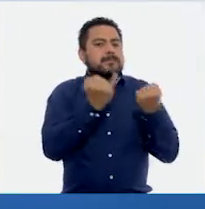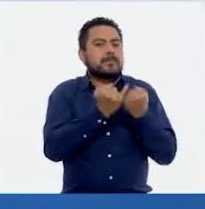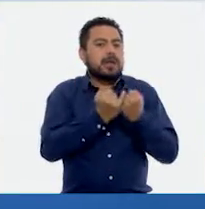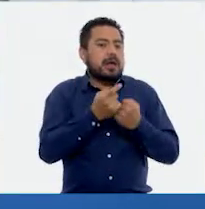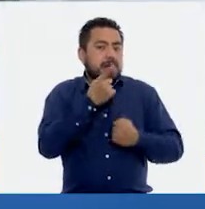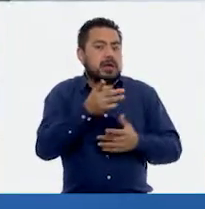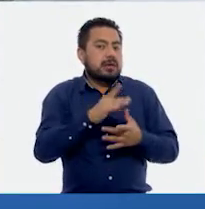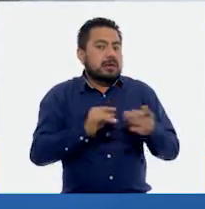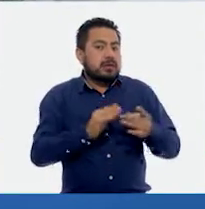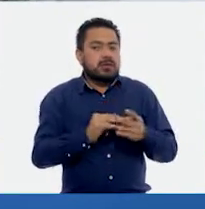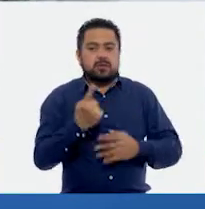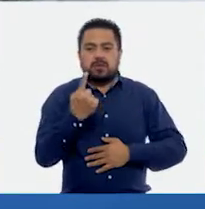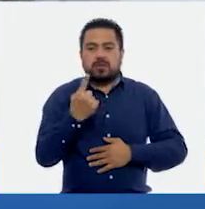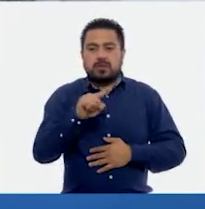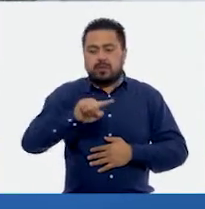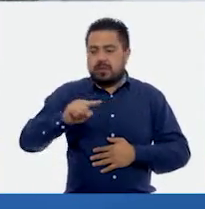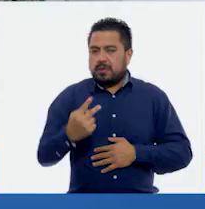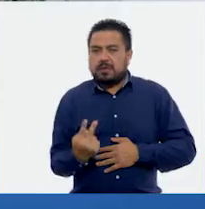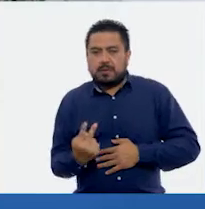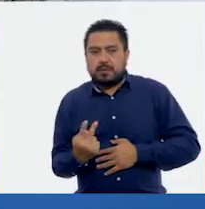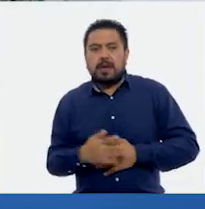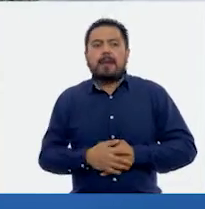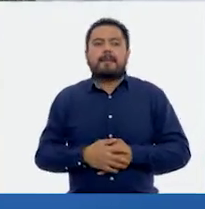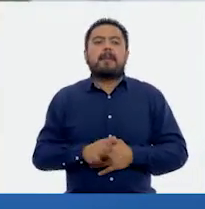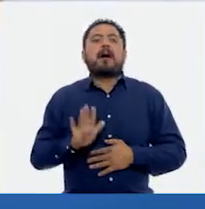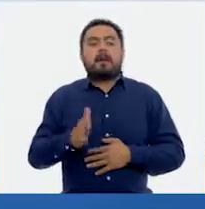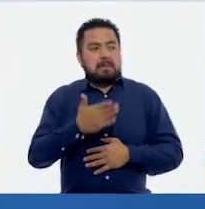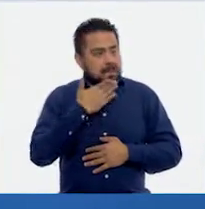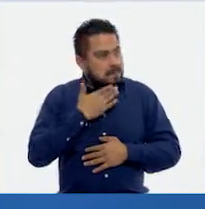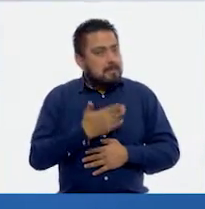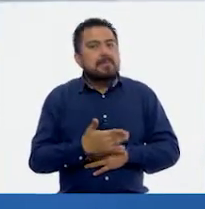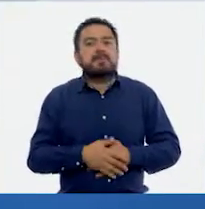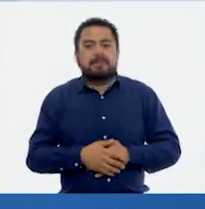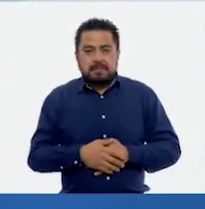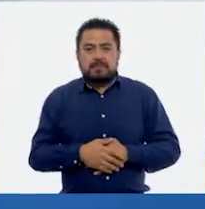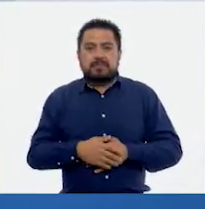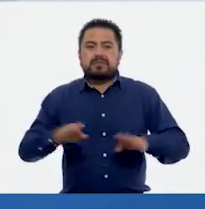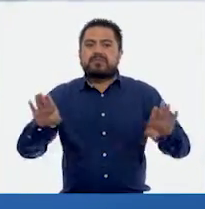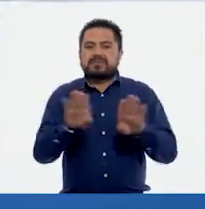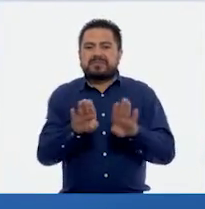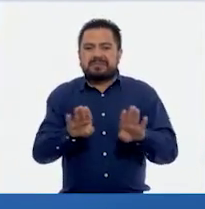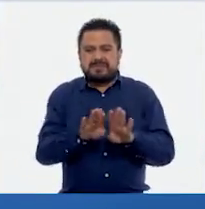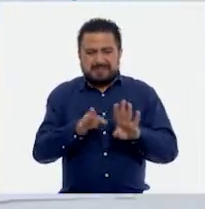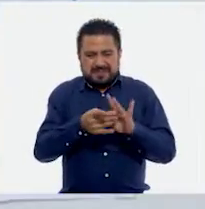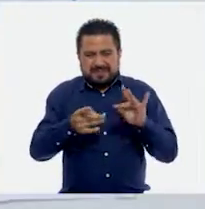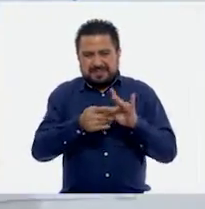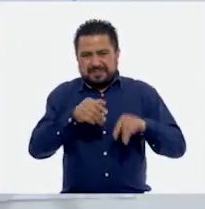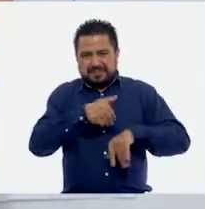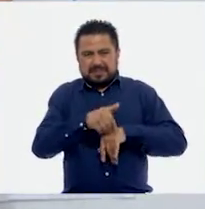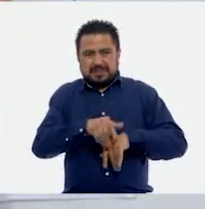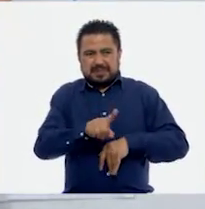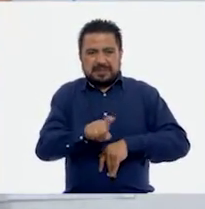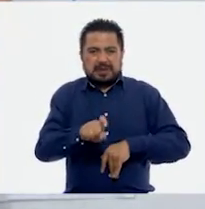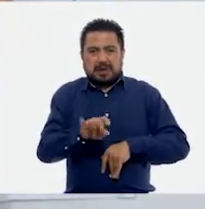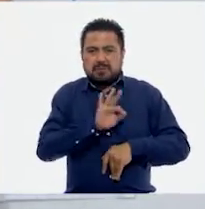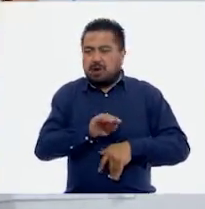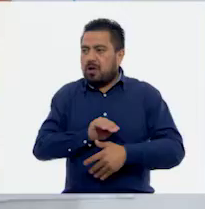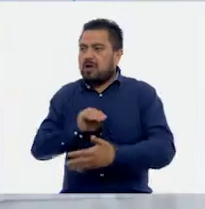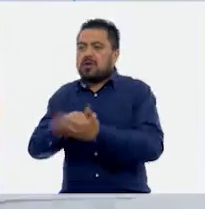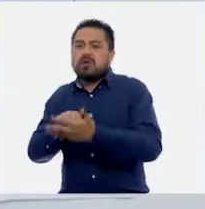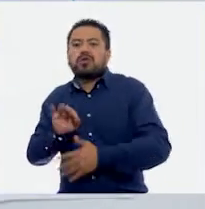decir... Un medio. Muy bien. Y como decimal, podríamos también escribir,